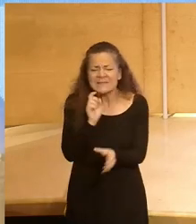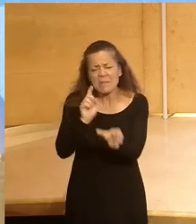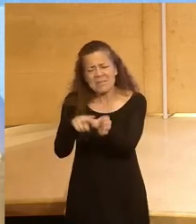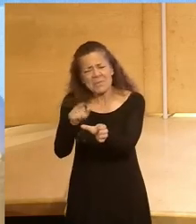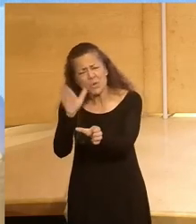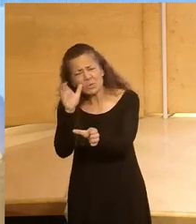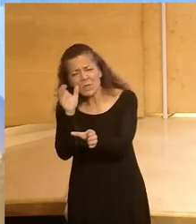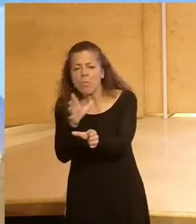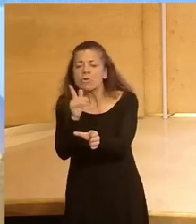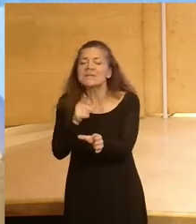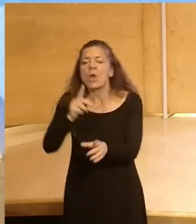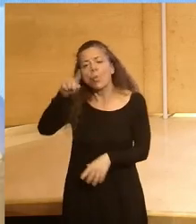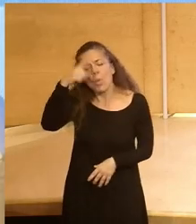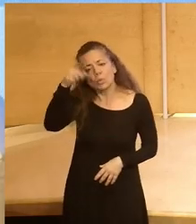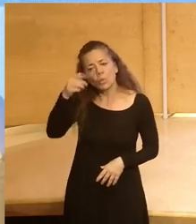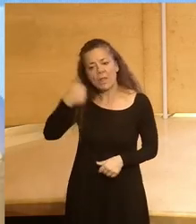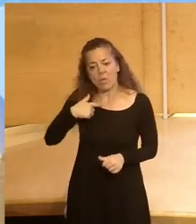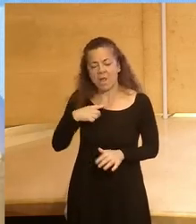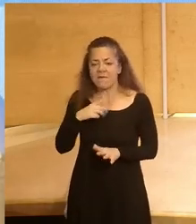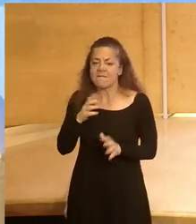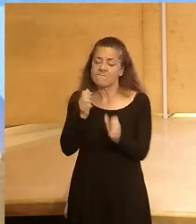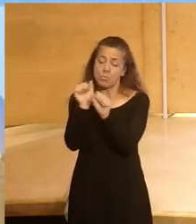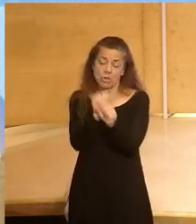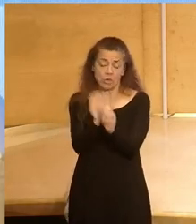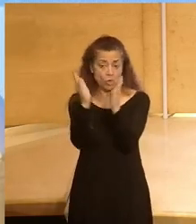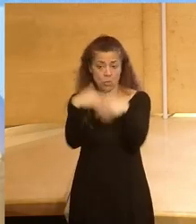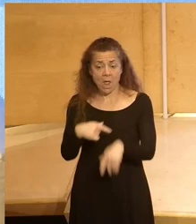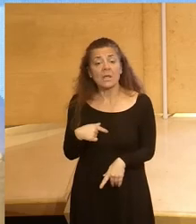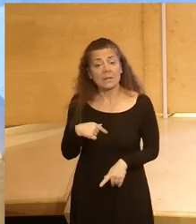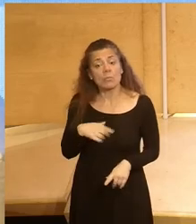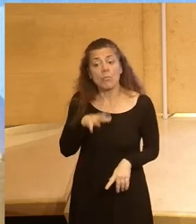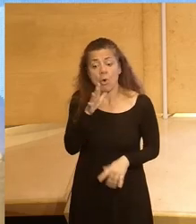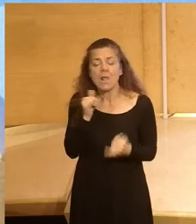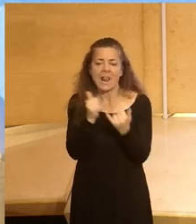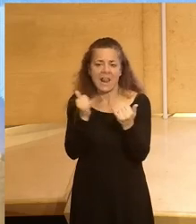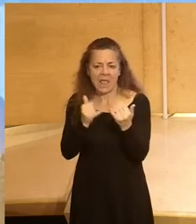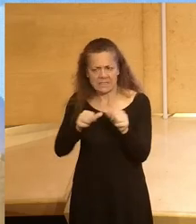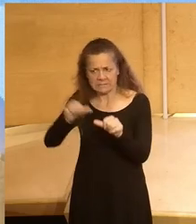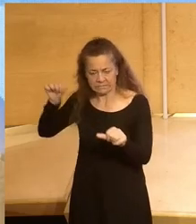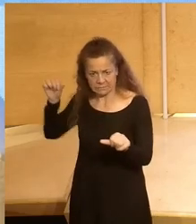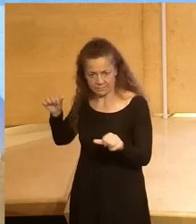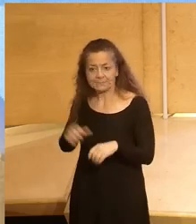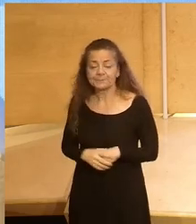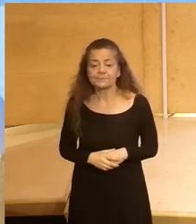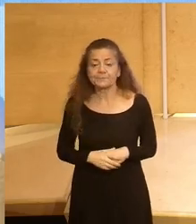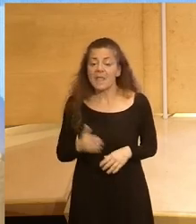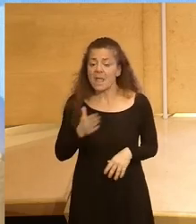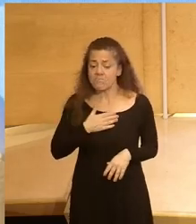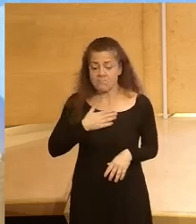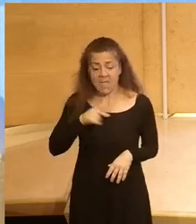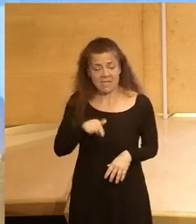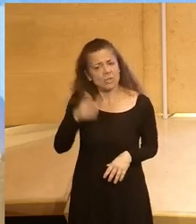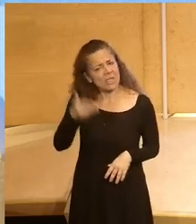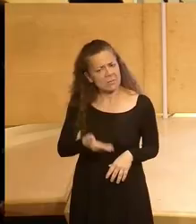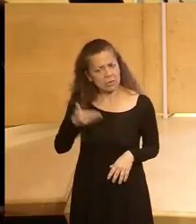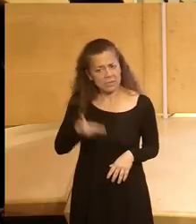por esa cultura que se ha forjado a lomos de una desprotección que insisto trajo la crisis de hace unos años y para mí esto es